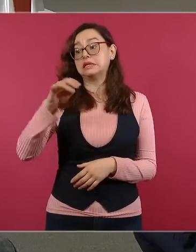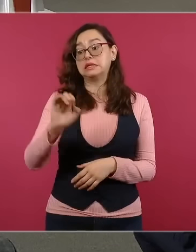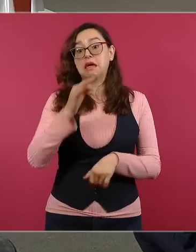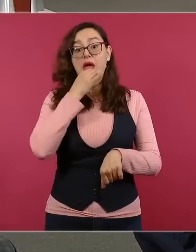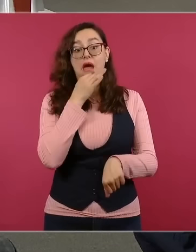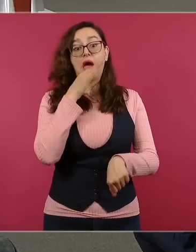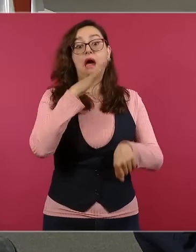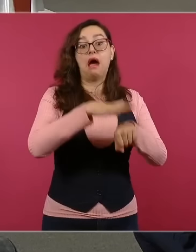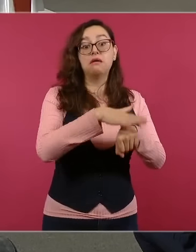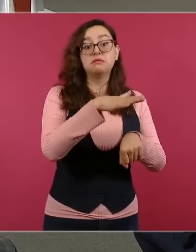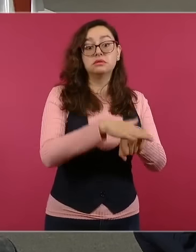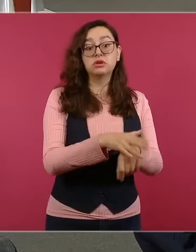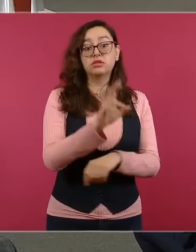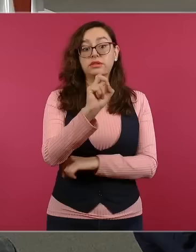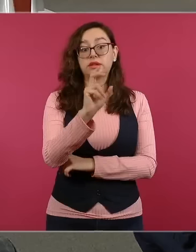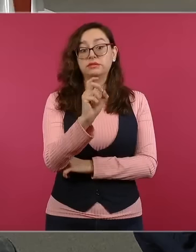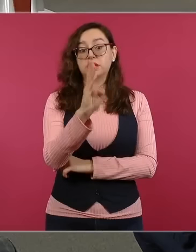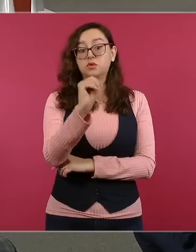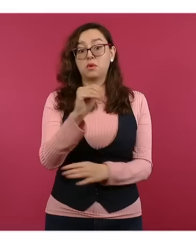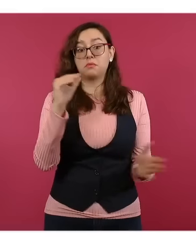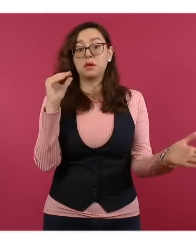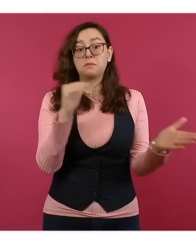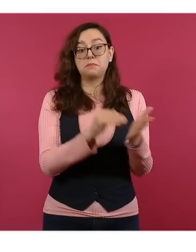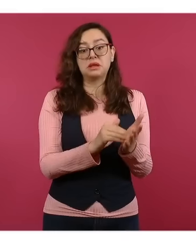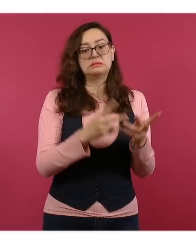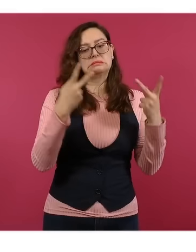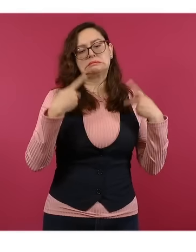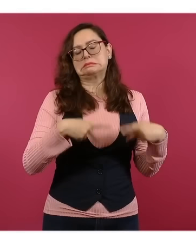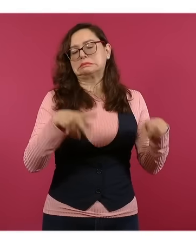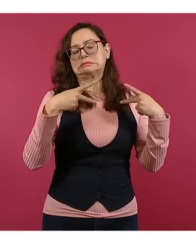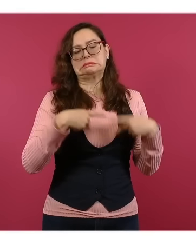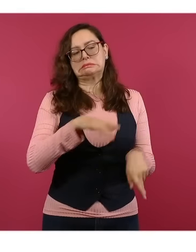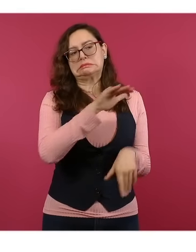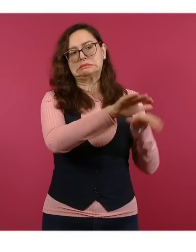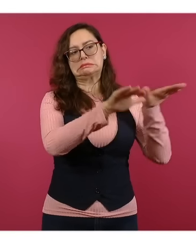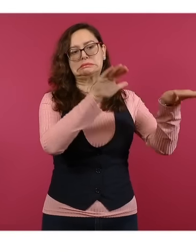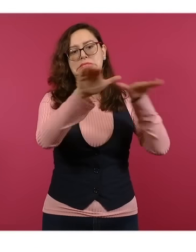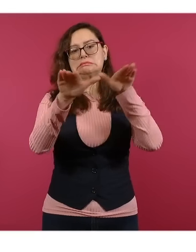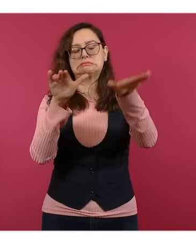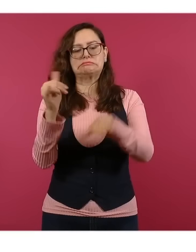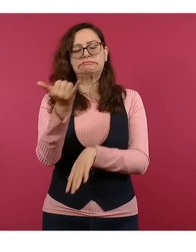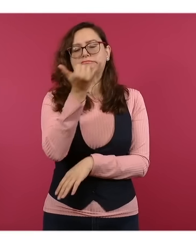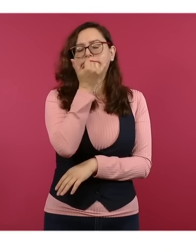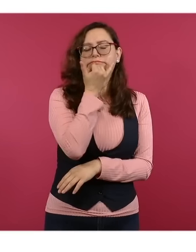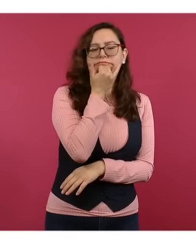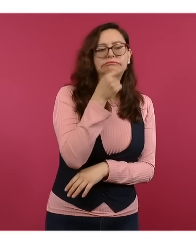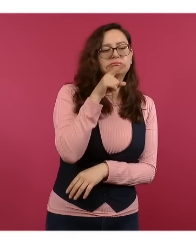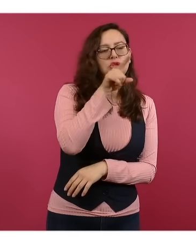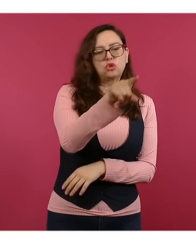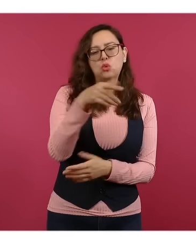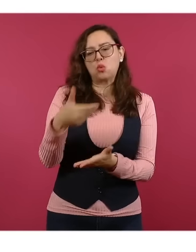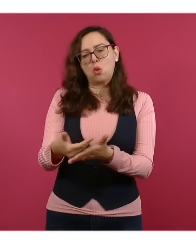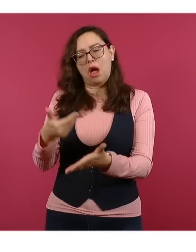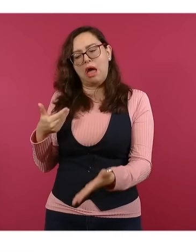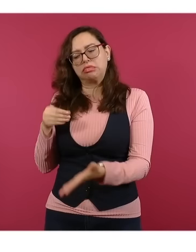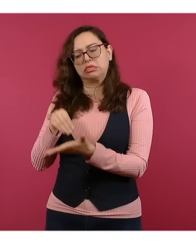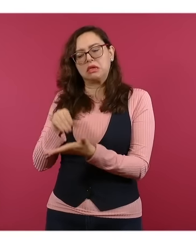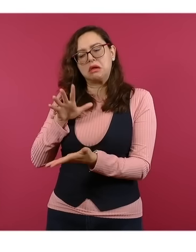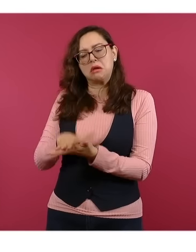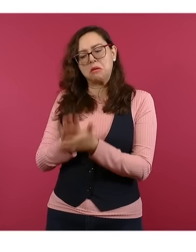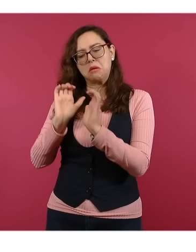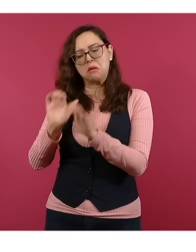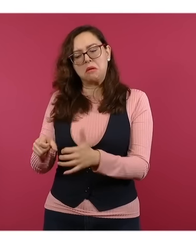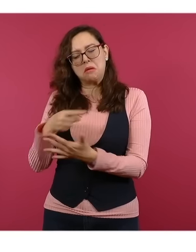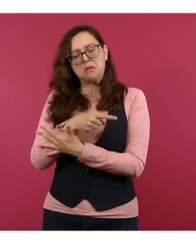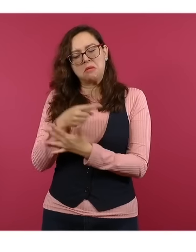estaban en revisión porque presentaban inconsistencias, faltas de requisitos o coincidencias entre comprobantes de domicilios o